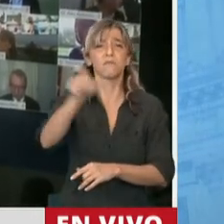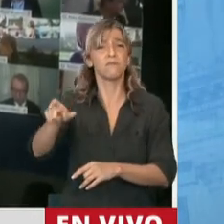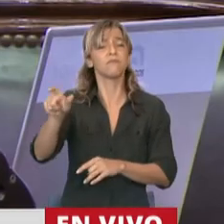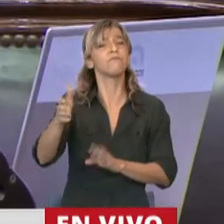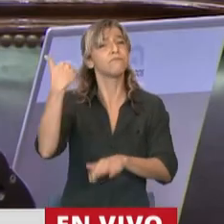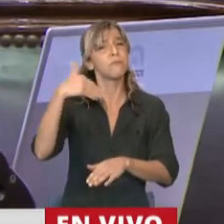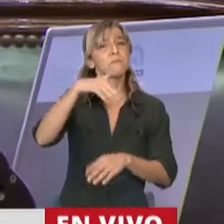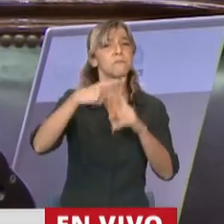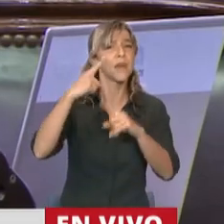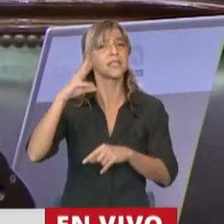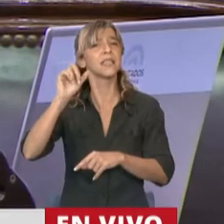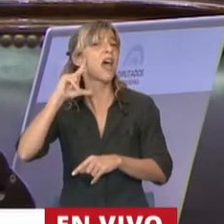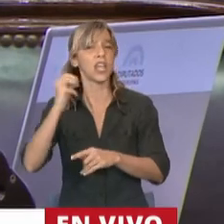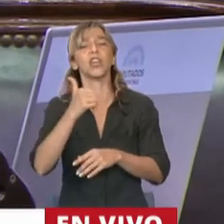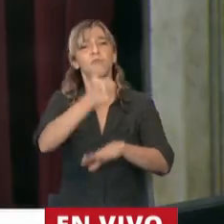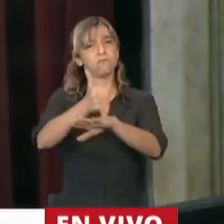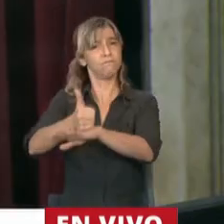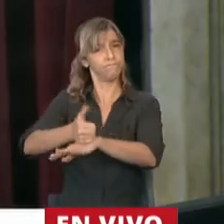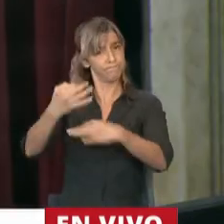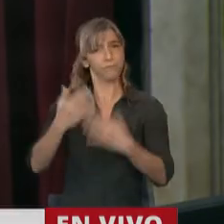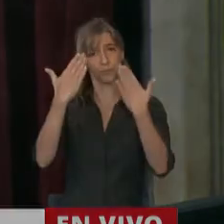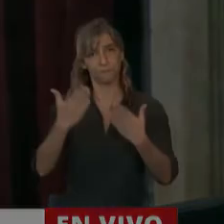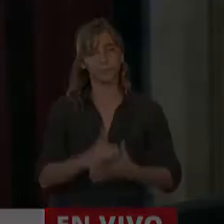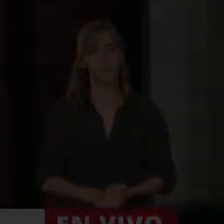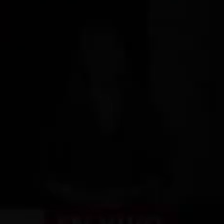gracias, Presidente. Gracias, Diputado Nicolás del Caño.